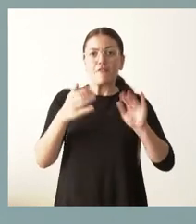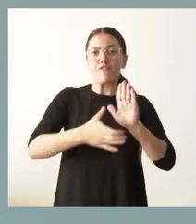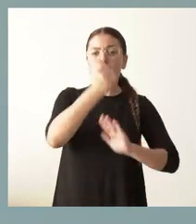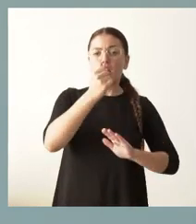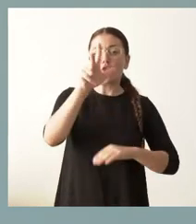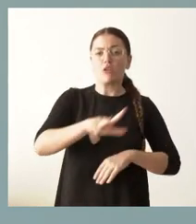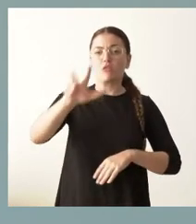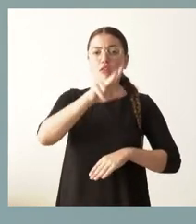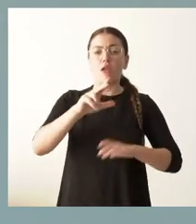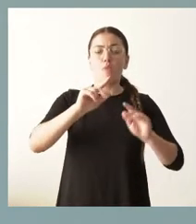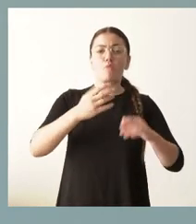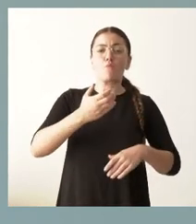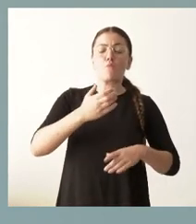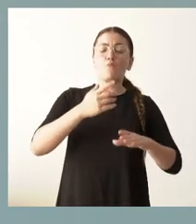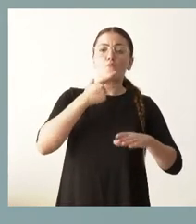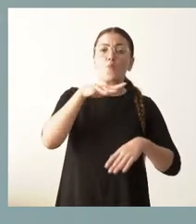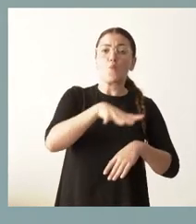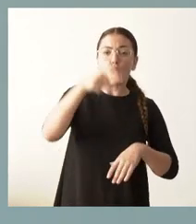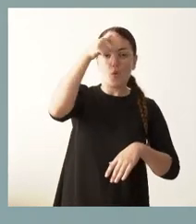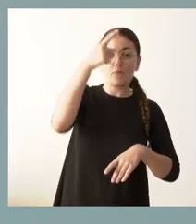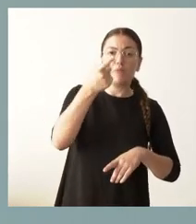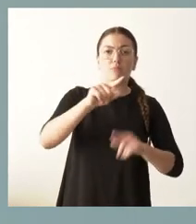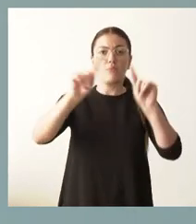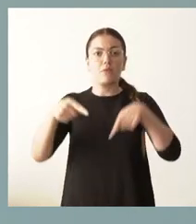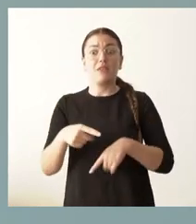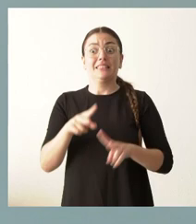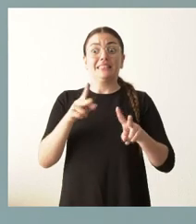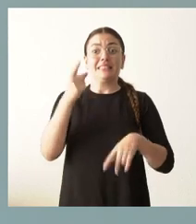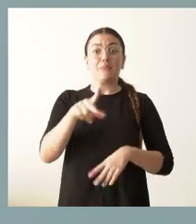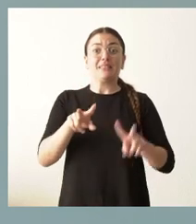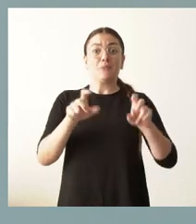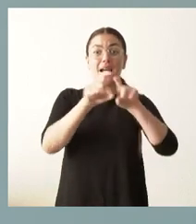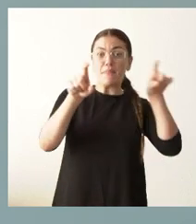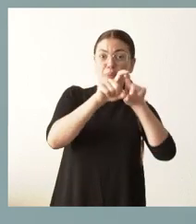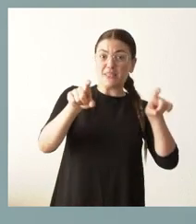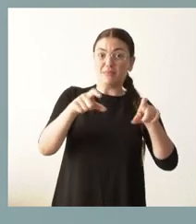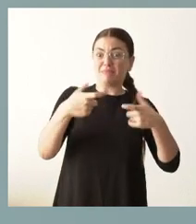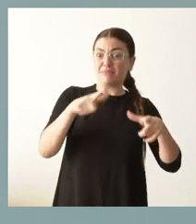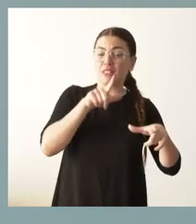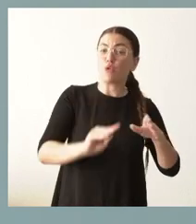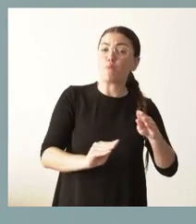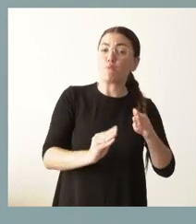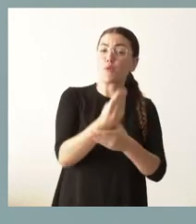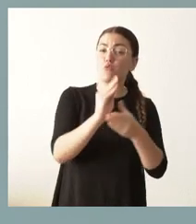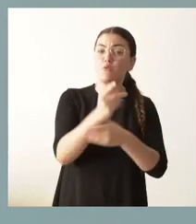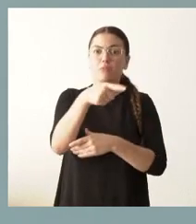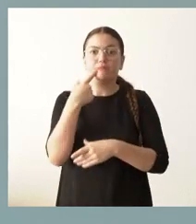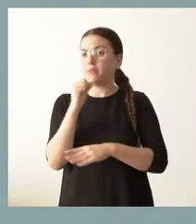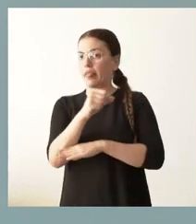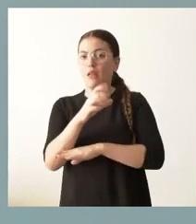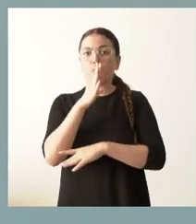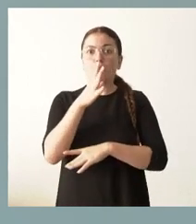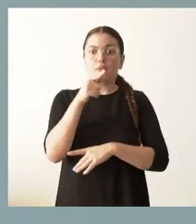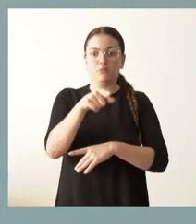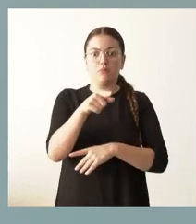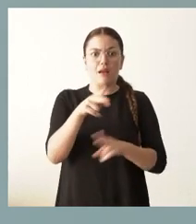No se ha contado con los sectores productivos, como ponen de manifiesto los sectores productivos sobre los cuales se ha descargado la mayor parte de estas